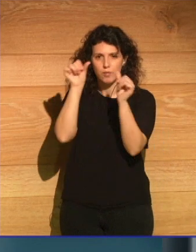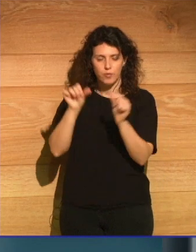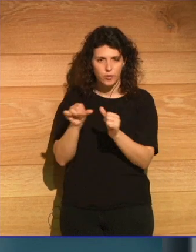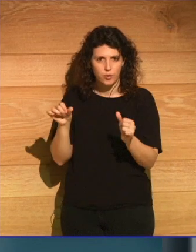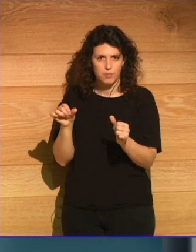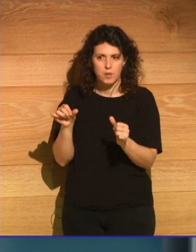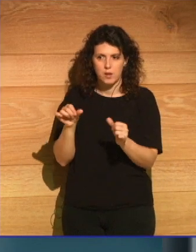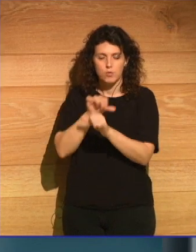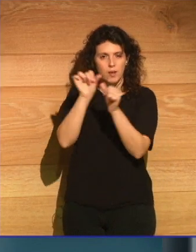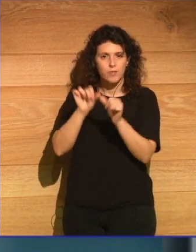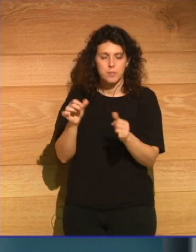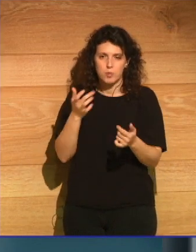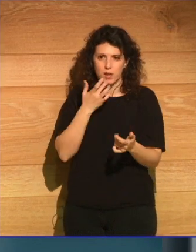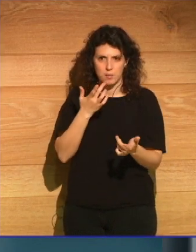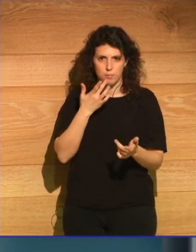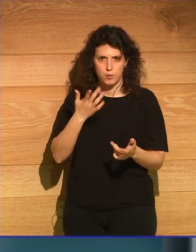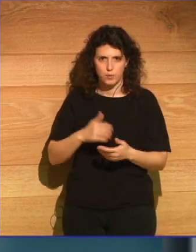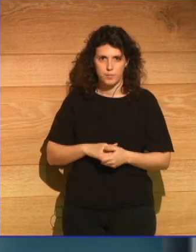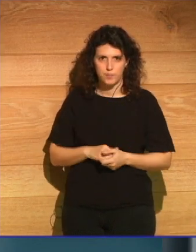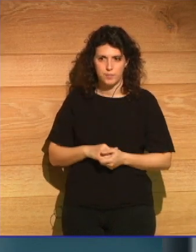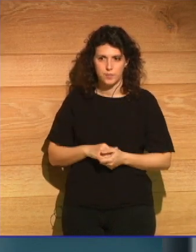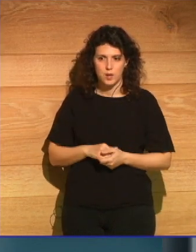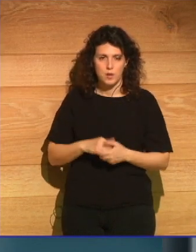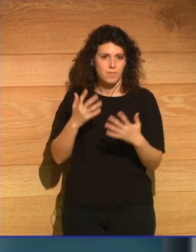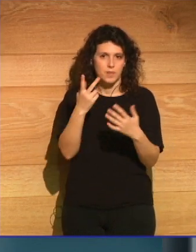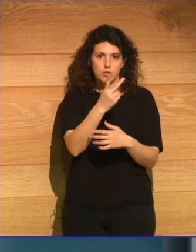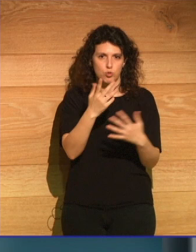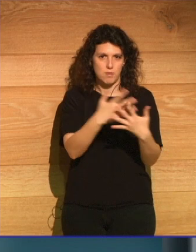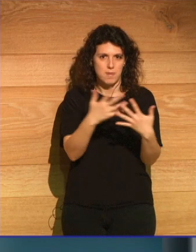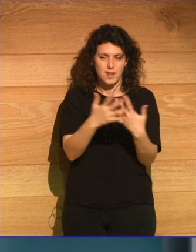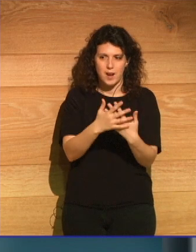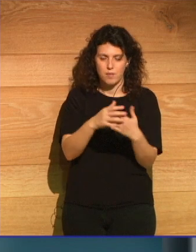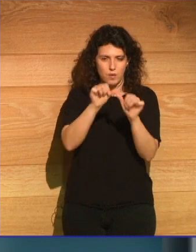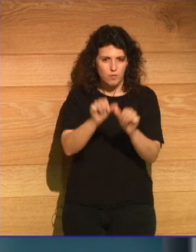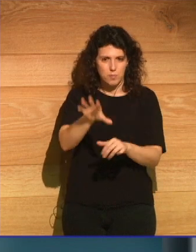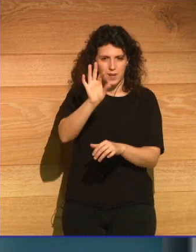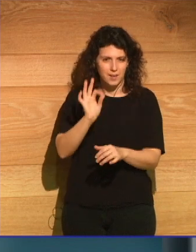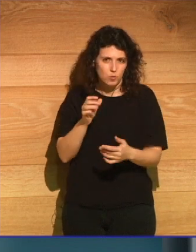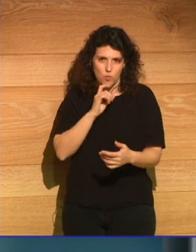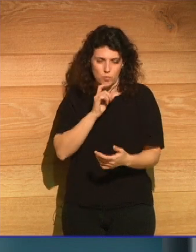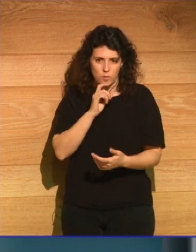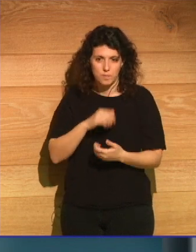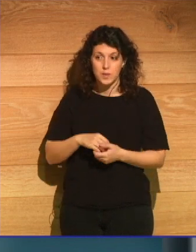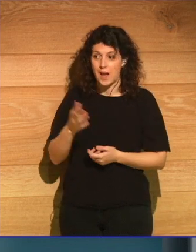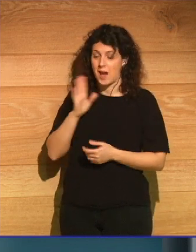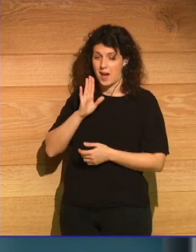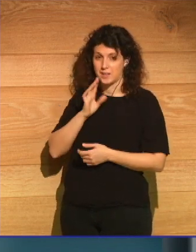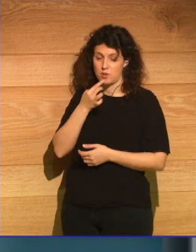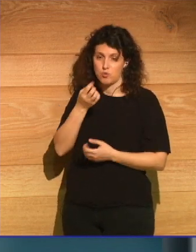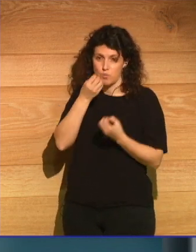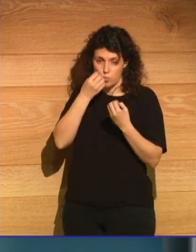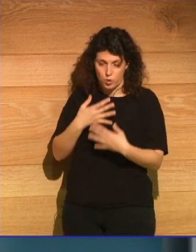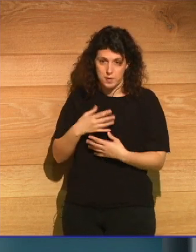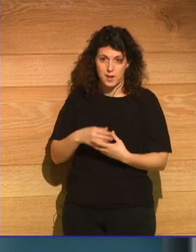combinar los dos? Creo que lo has dicho muy bien antes, que la ciencia es